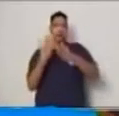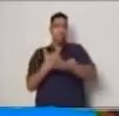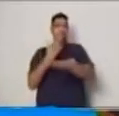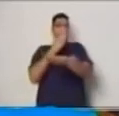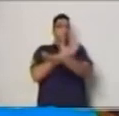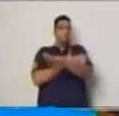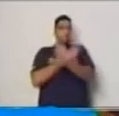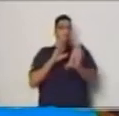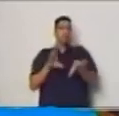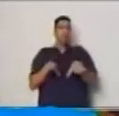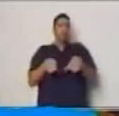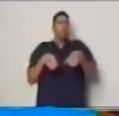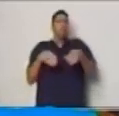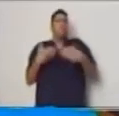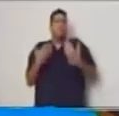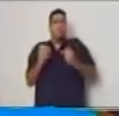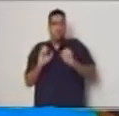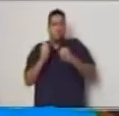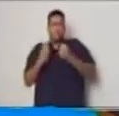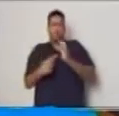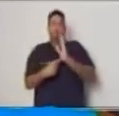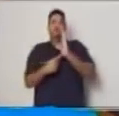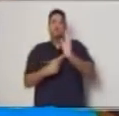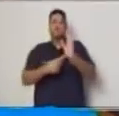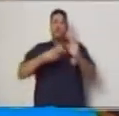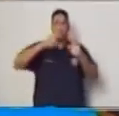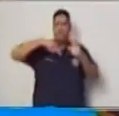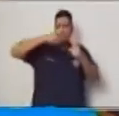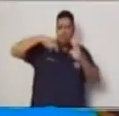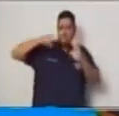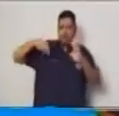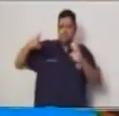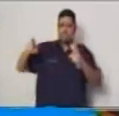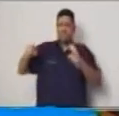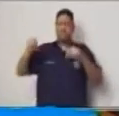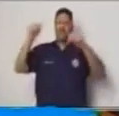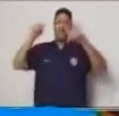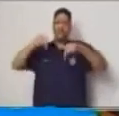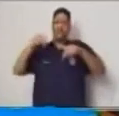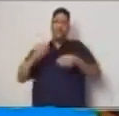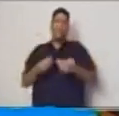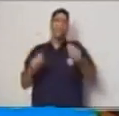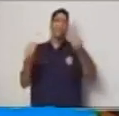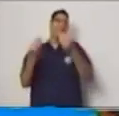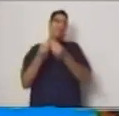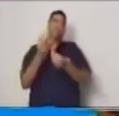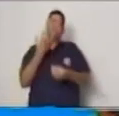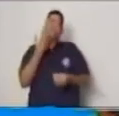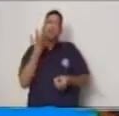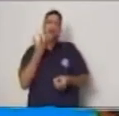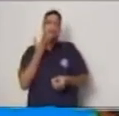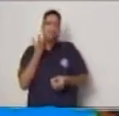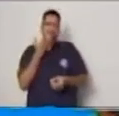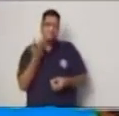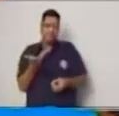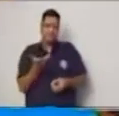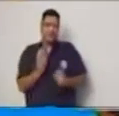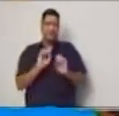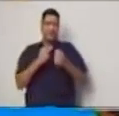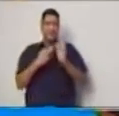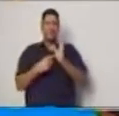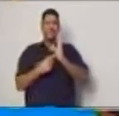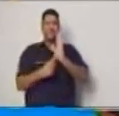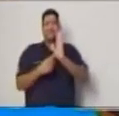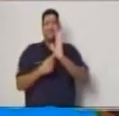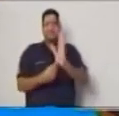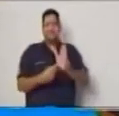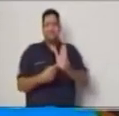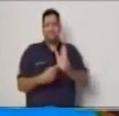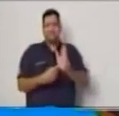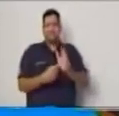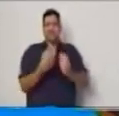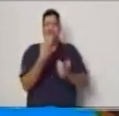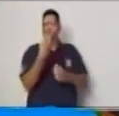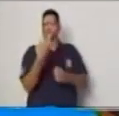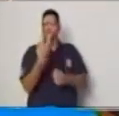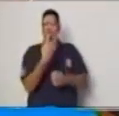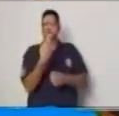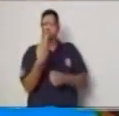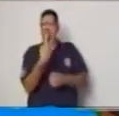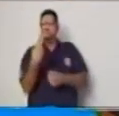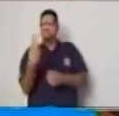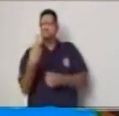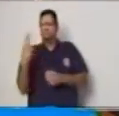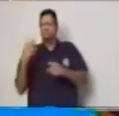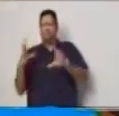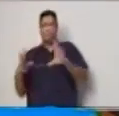cómo graficar una función hoy se ha facilitado la elaboración del plano cartesiano y el trazo al